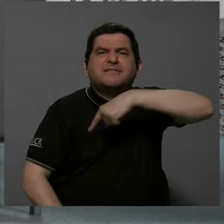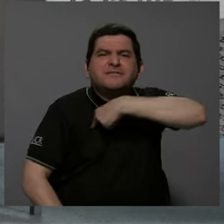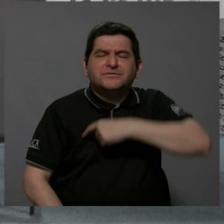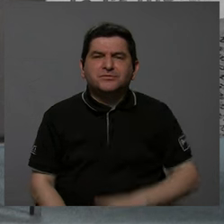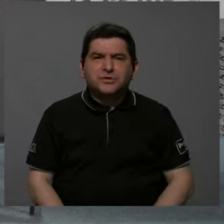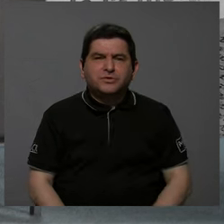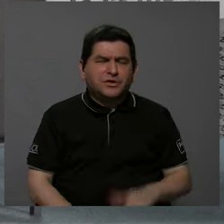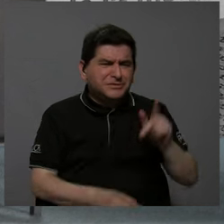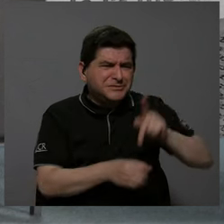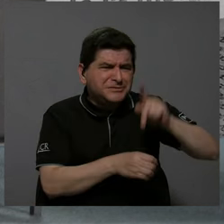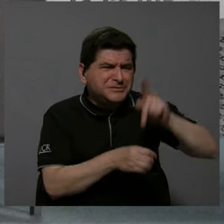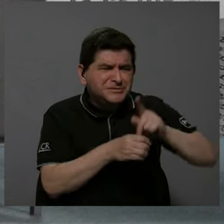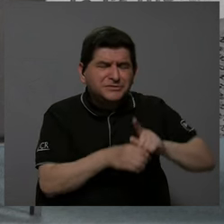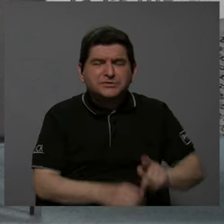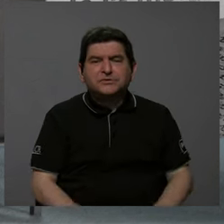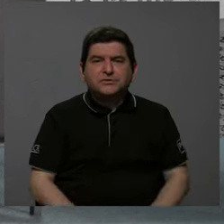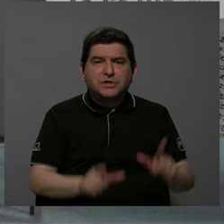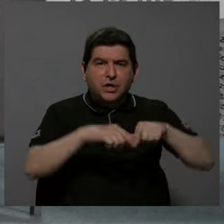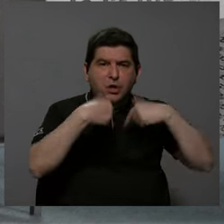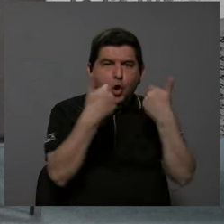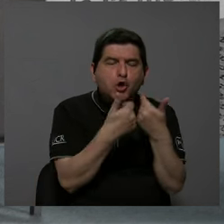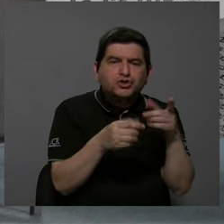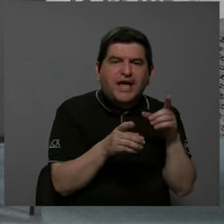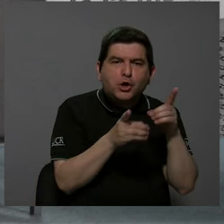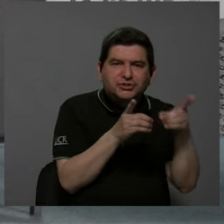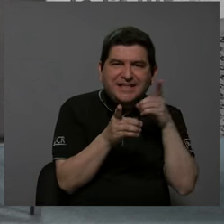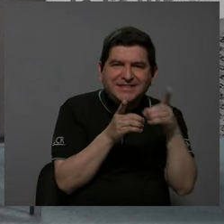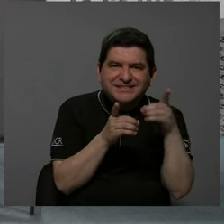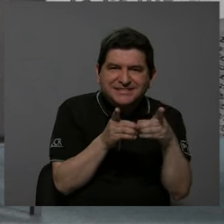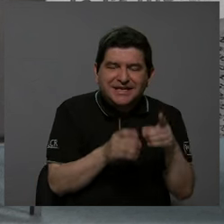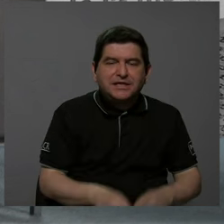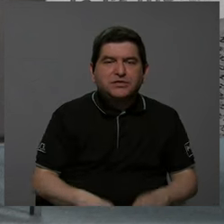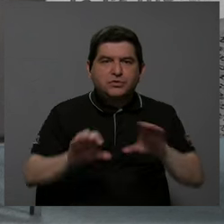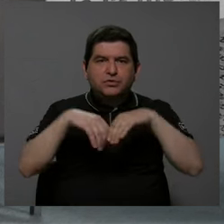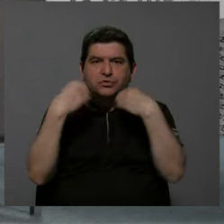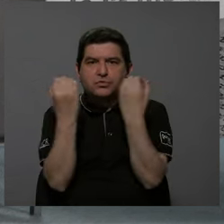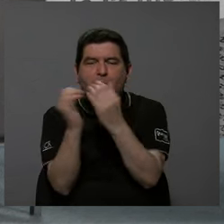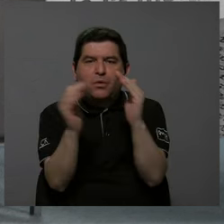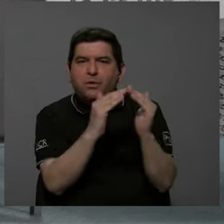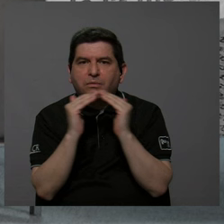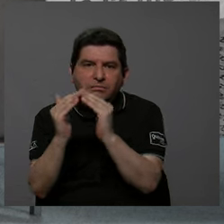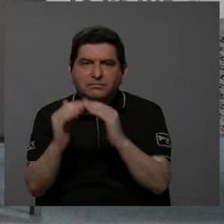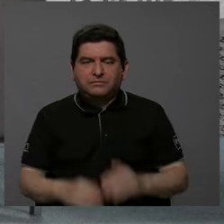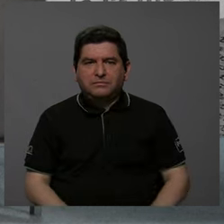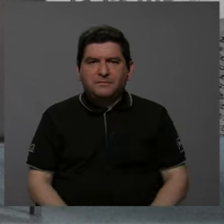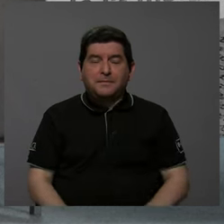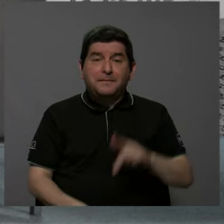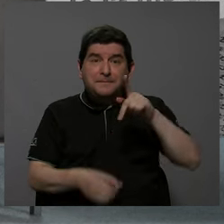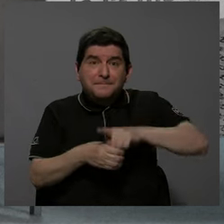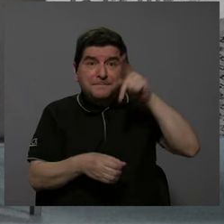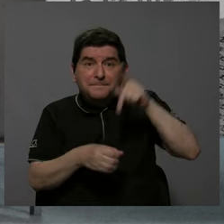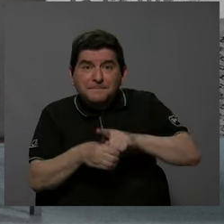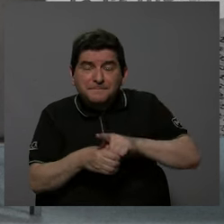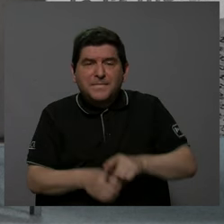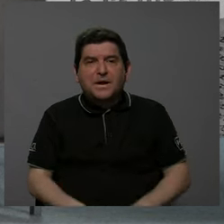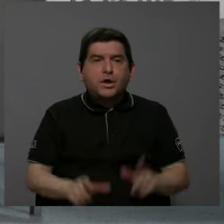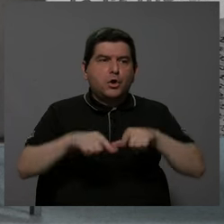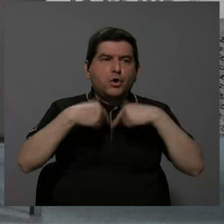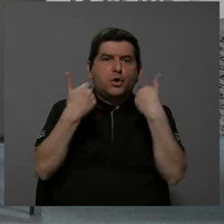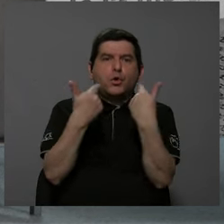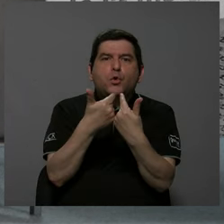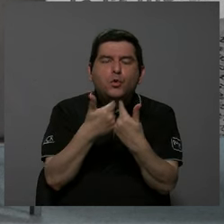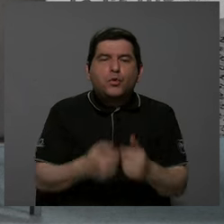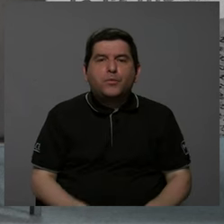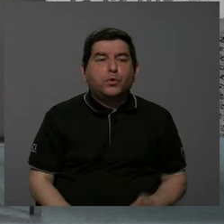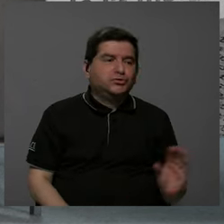es que haya más participación en los consejos de distrito, que haya más participación en las organizaciones comunales, que haya más participación de